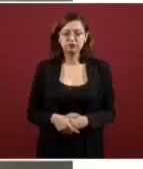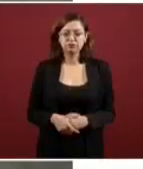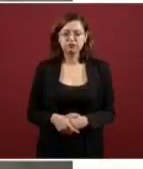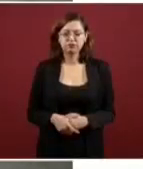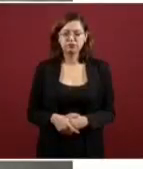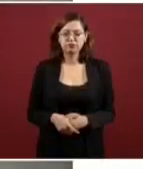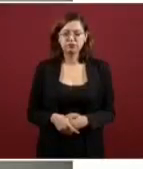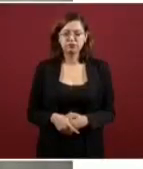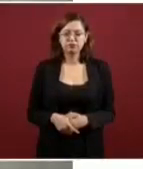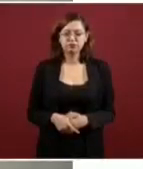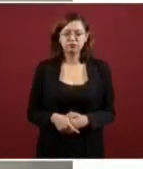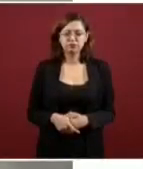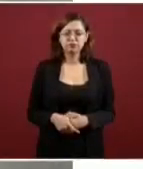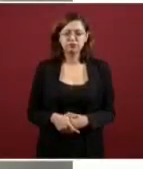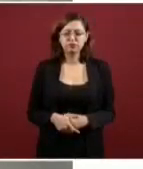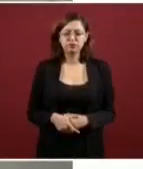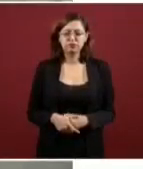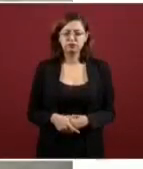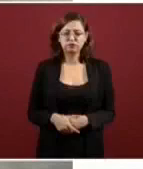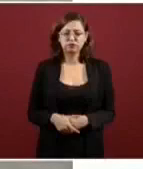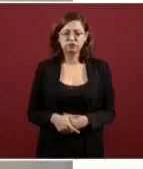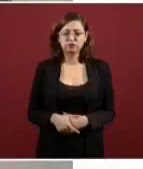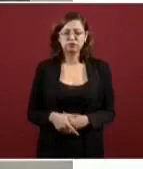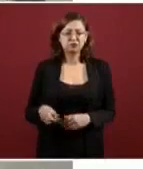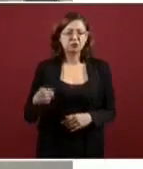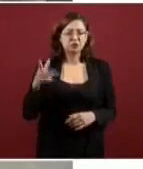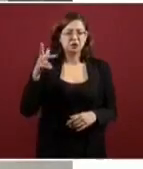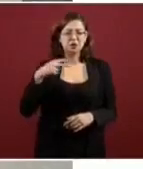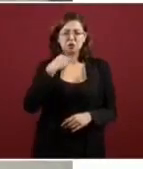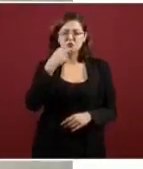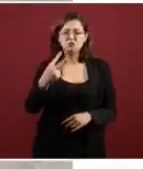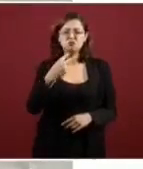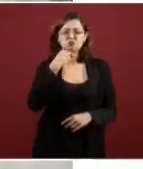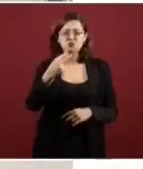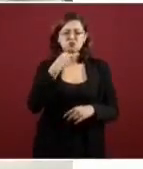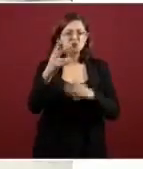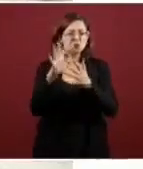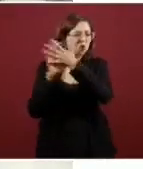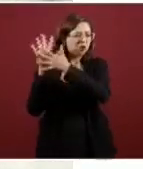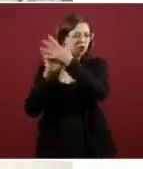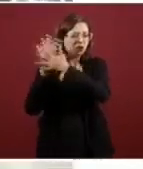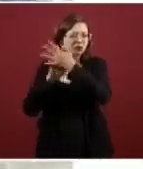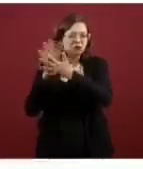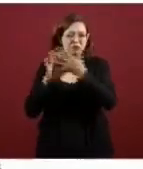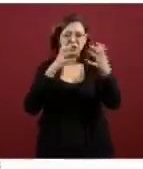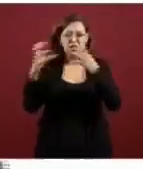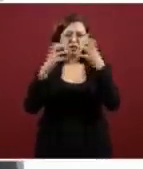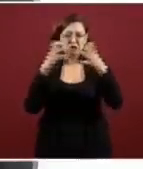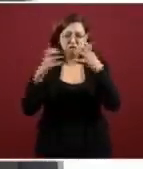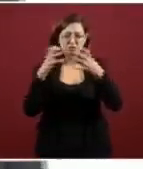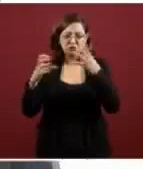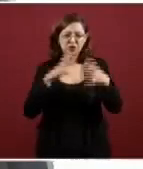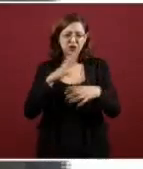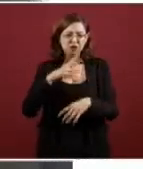El Gobierno de México presentó este miércoles un video de Ovidio Guzmán, hijo del Chapo Guzmán, quien no ofrece resistencia a una captura